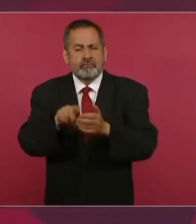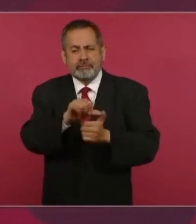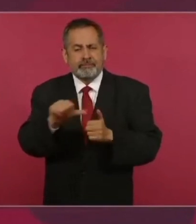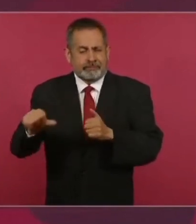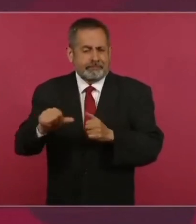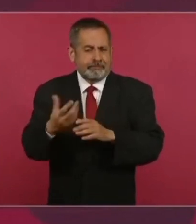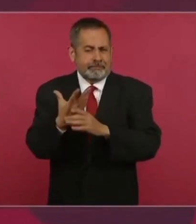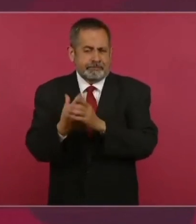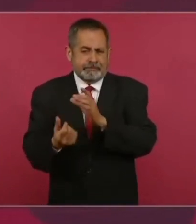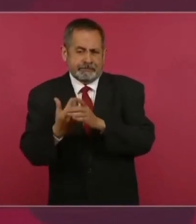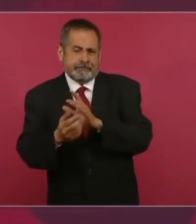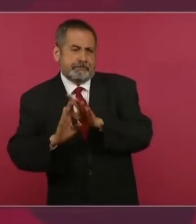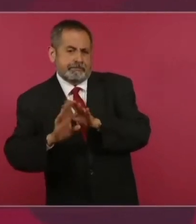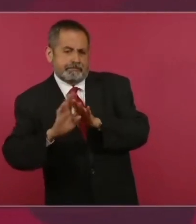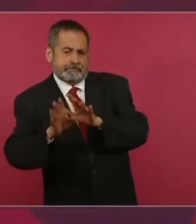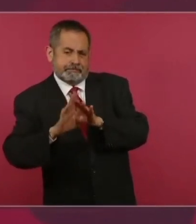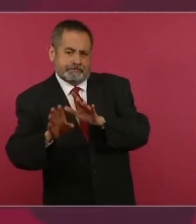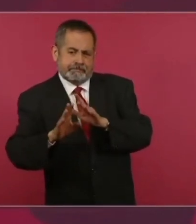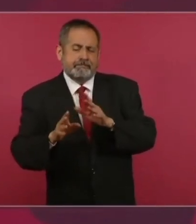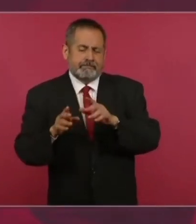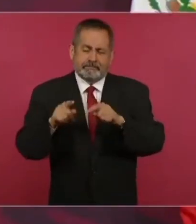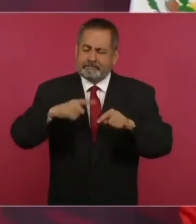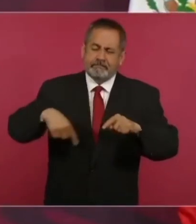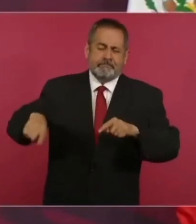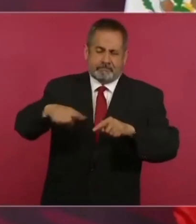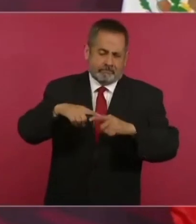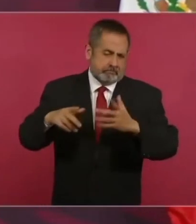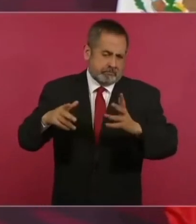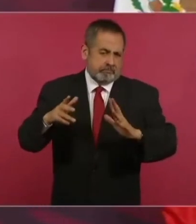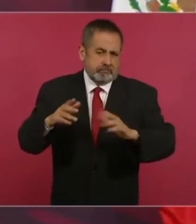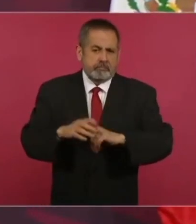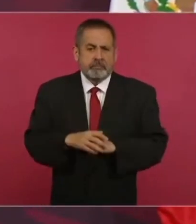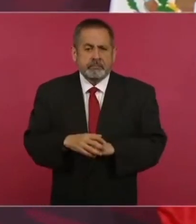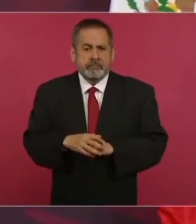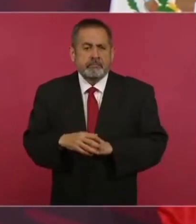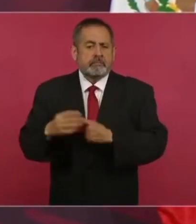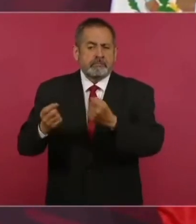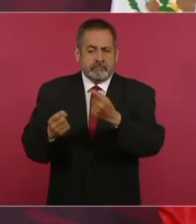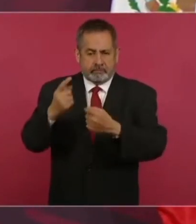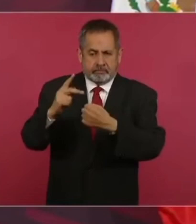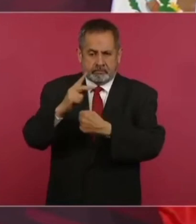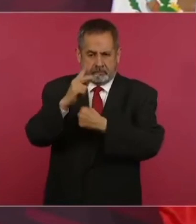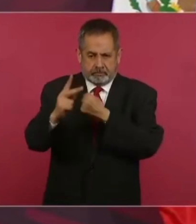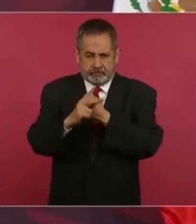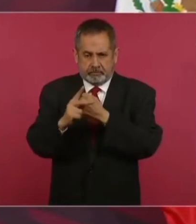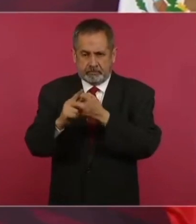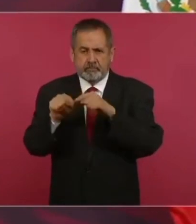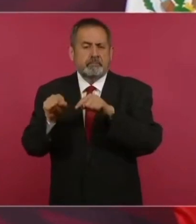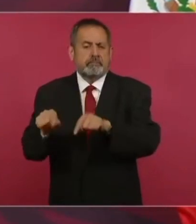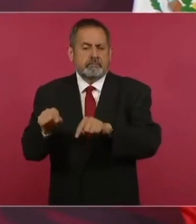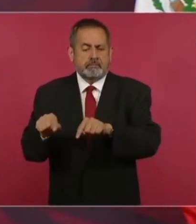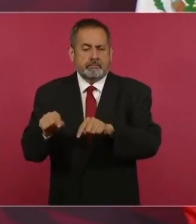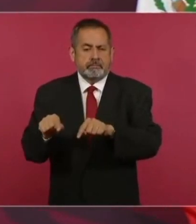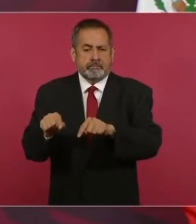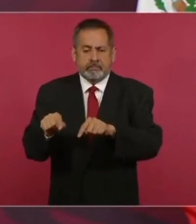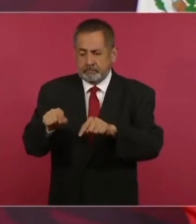relacionado con la migración, ya sea porque son sus